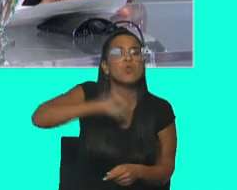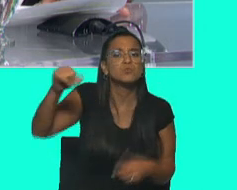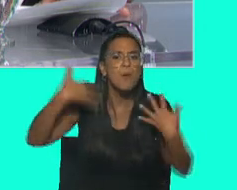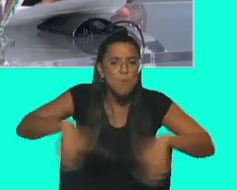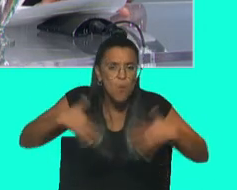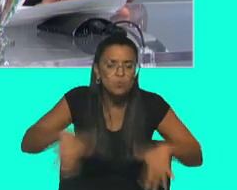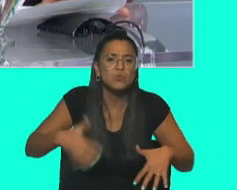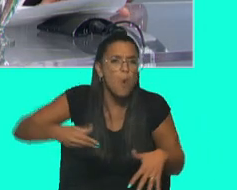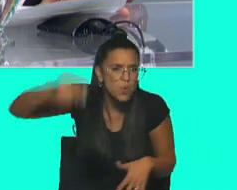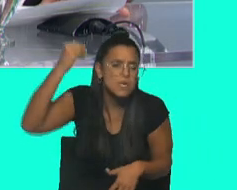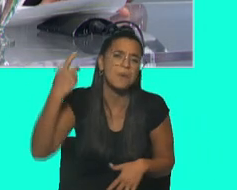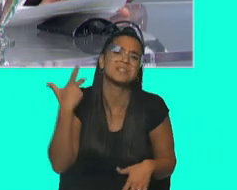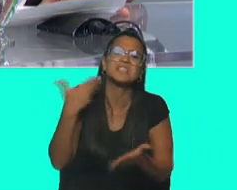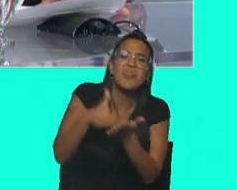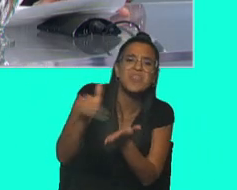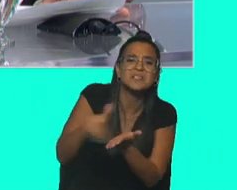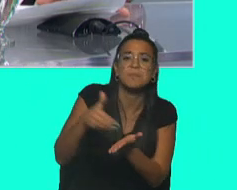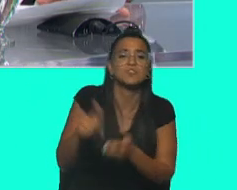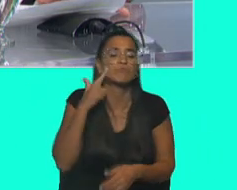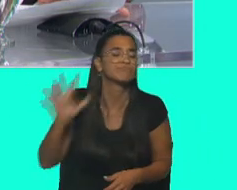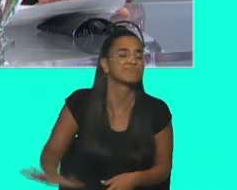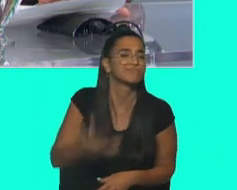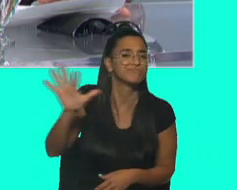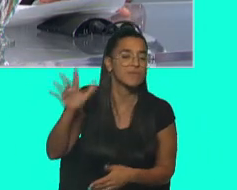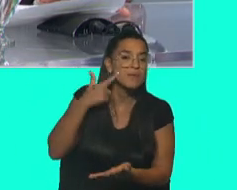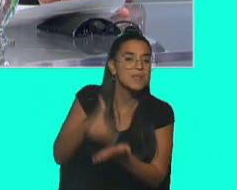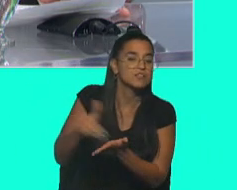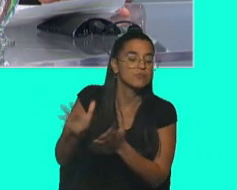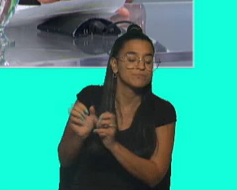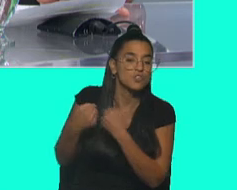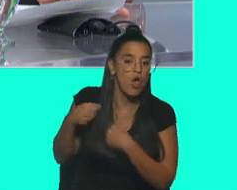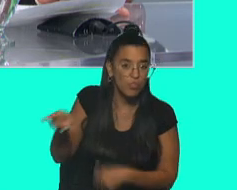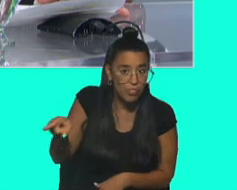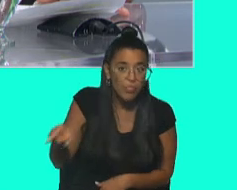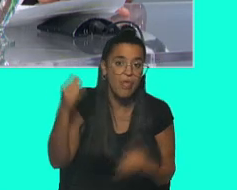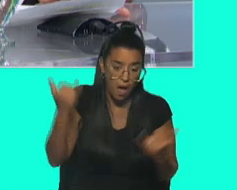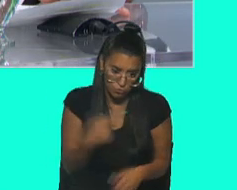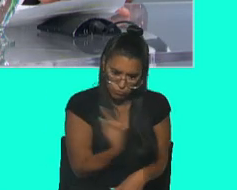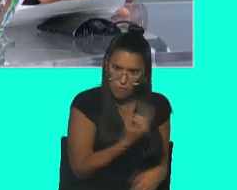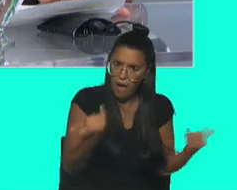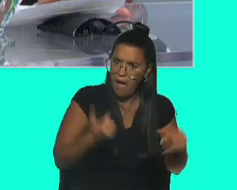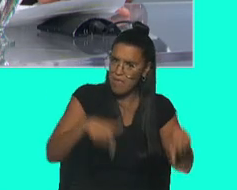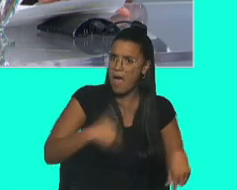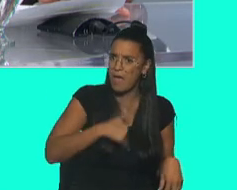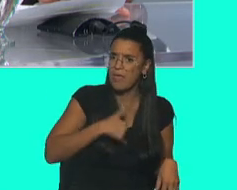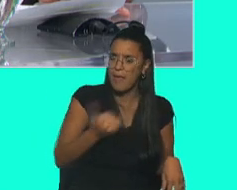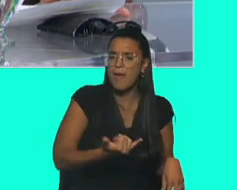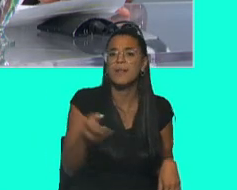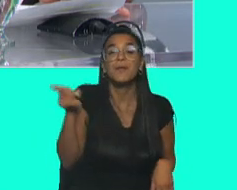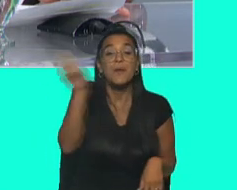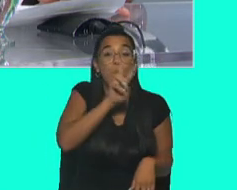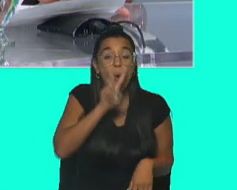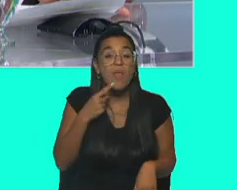veces esta discriminación invisible, la discriminación oculta, como nos pasa también a nosotros en Argentina. Y ella dijo,